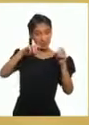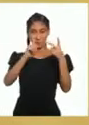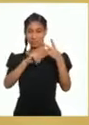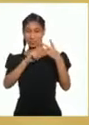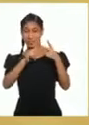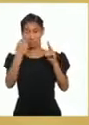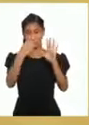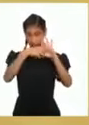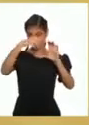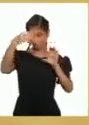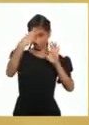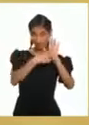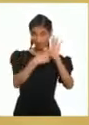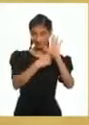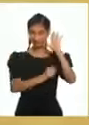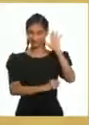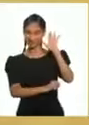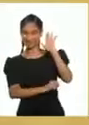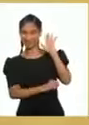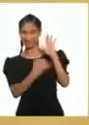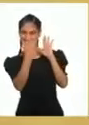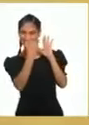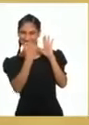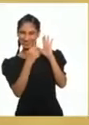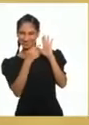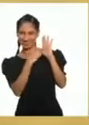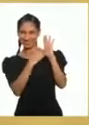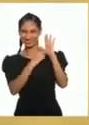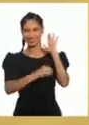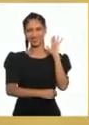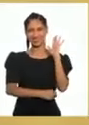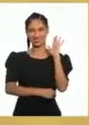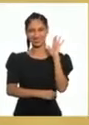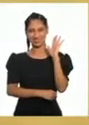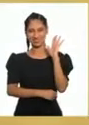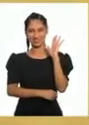en el próximo vídeo